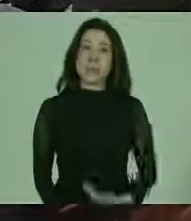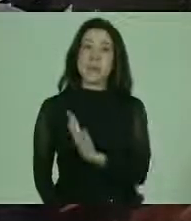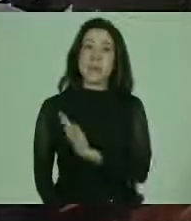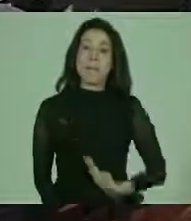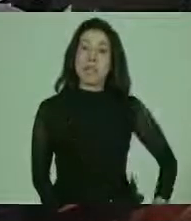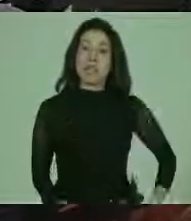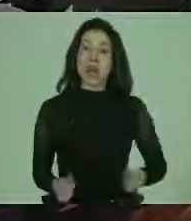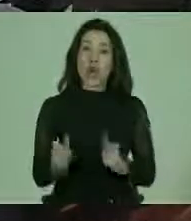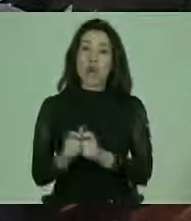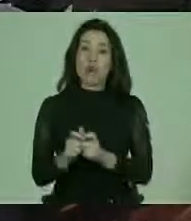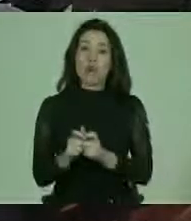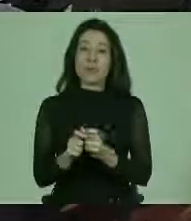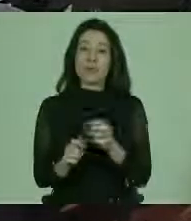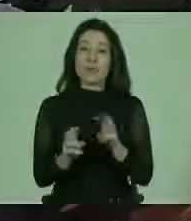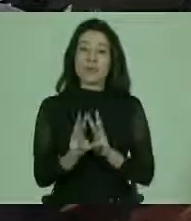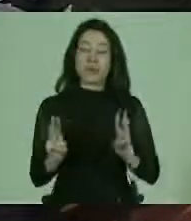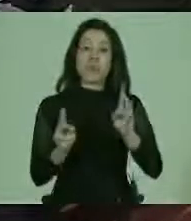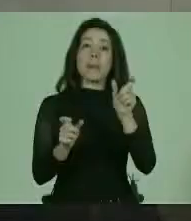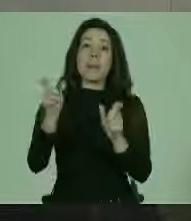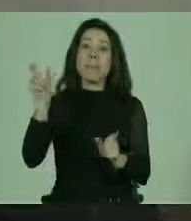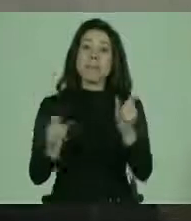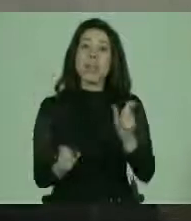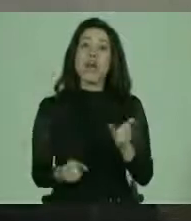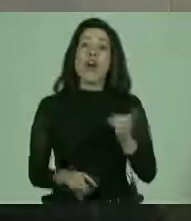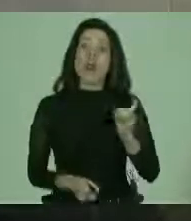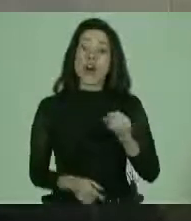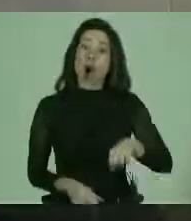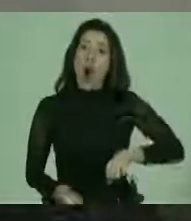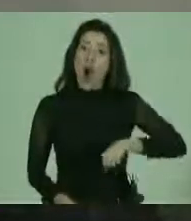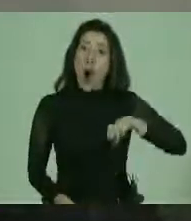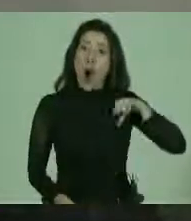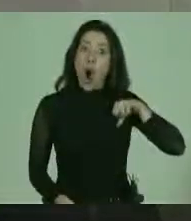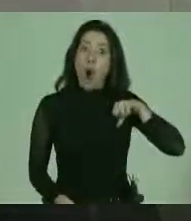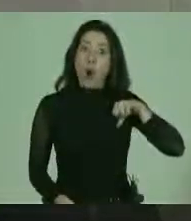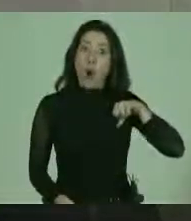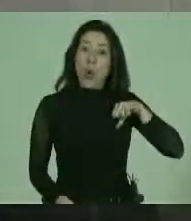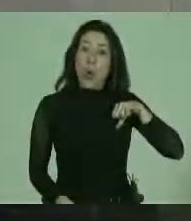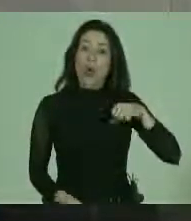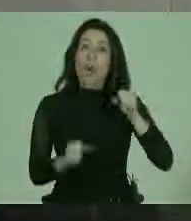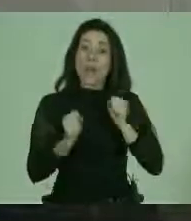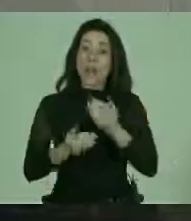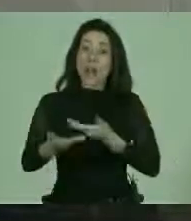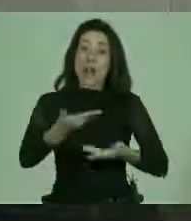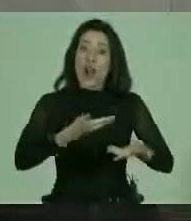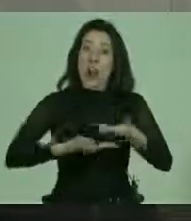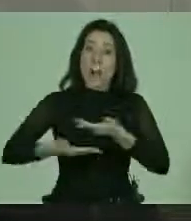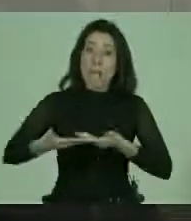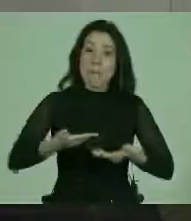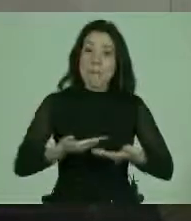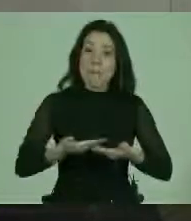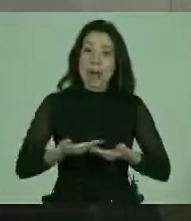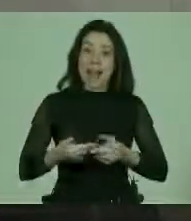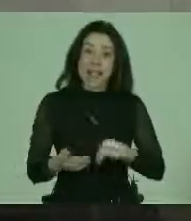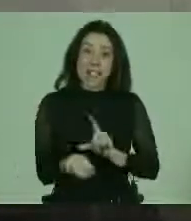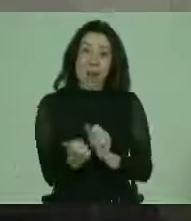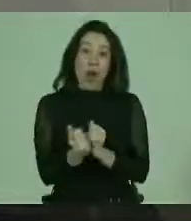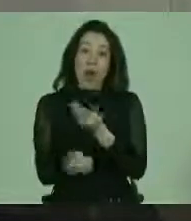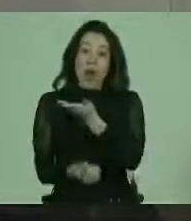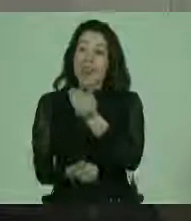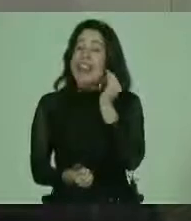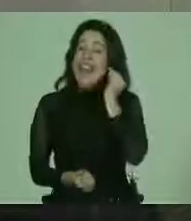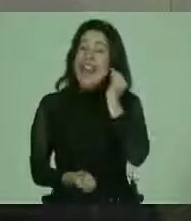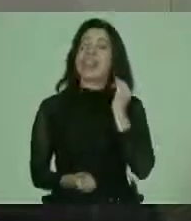Presidenta del Comité de Naciones Unidas sobre los Derechos de las Personas con Discapacidad y un orgullo poder compartir un espacio como este con ella.